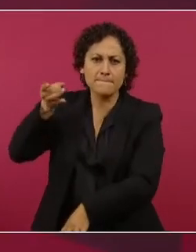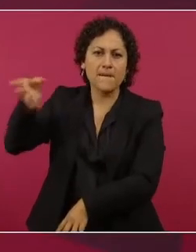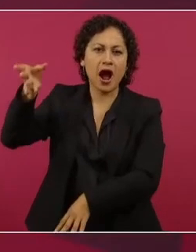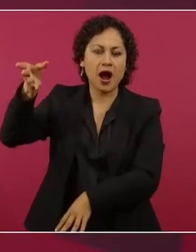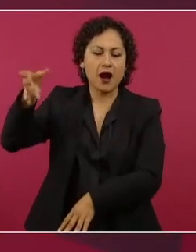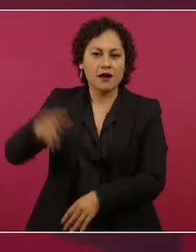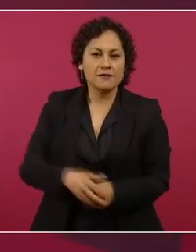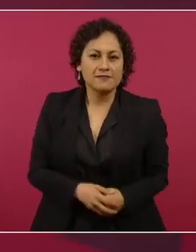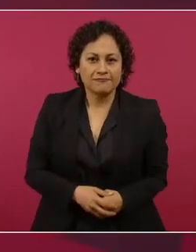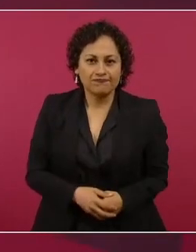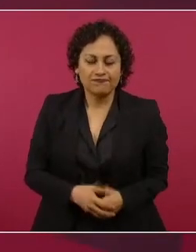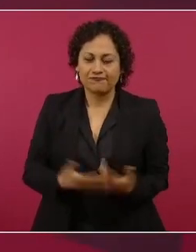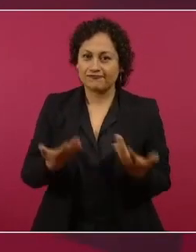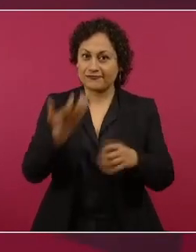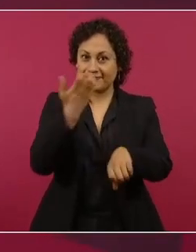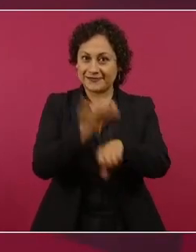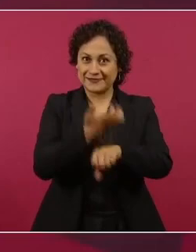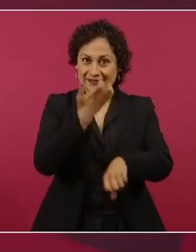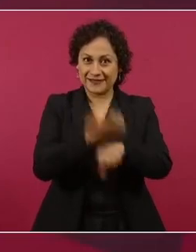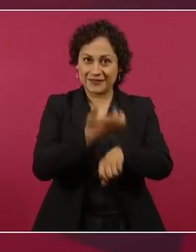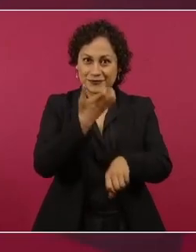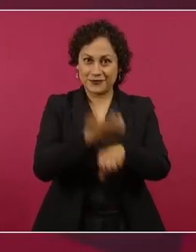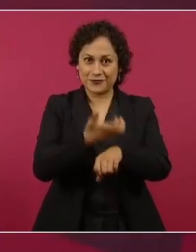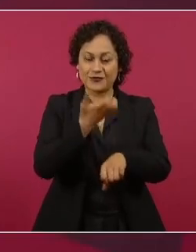Estados Unidos acabó haciéndose fan.